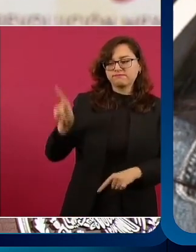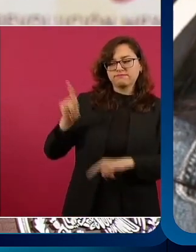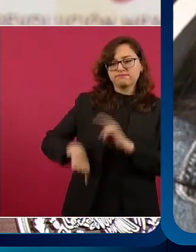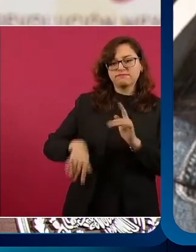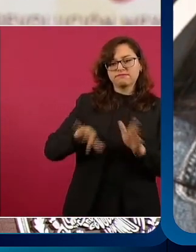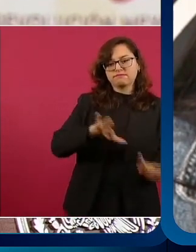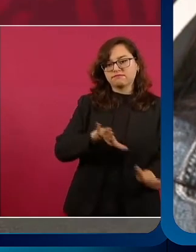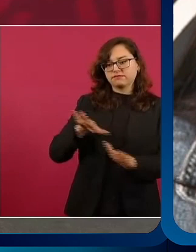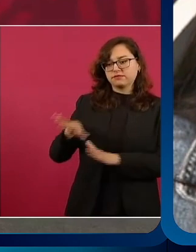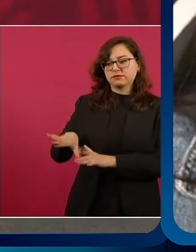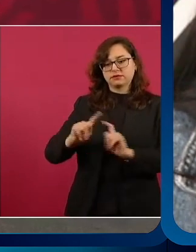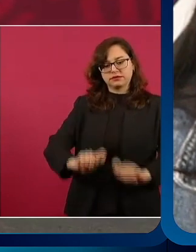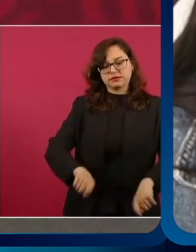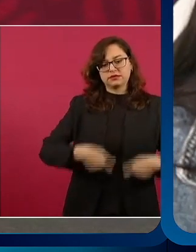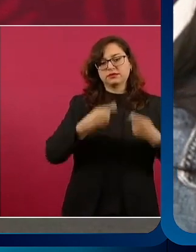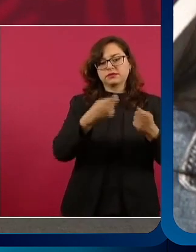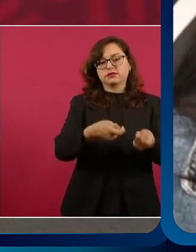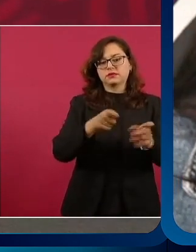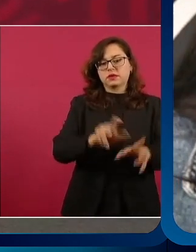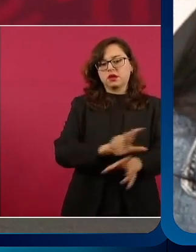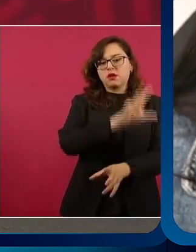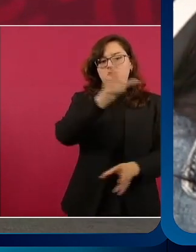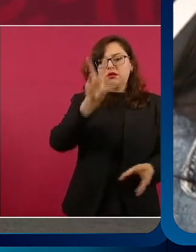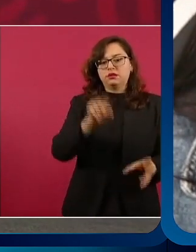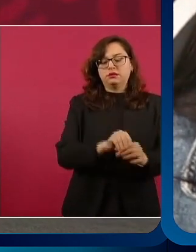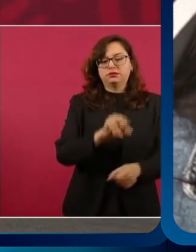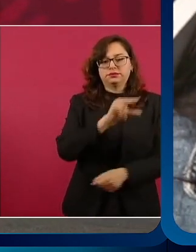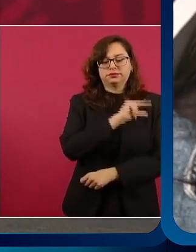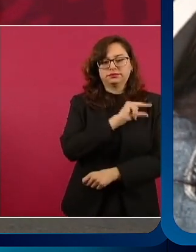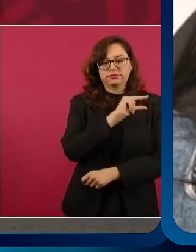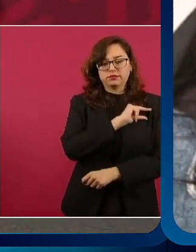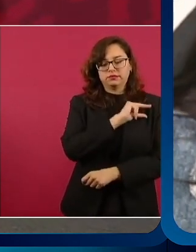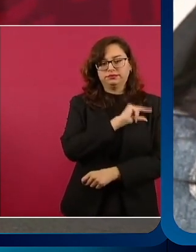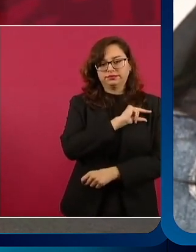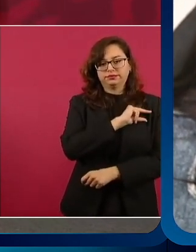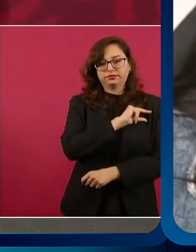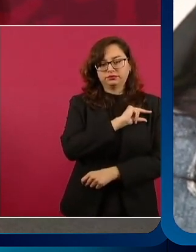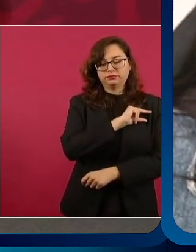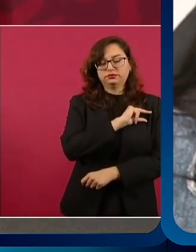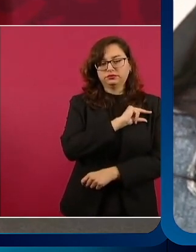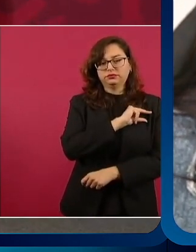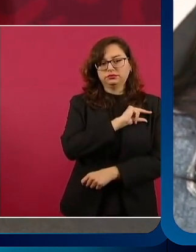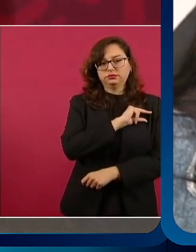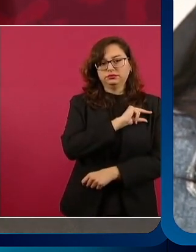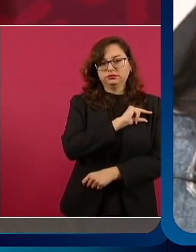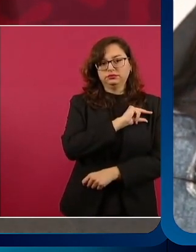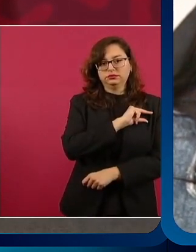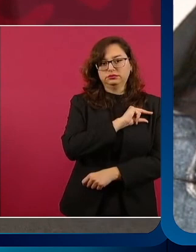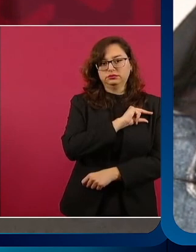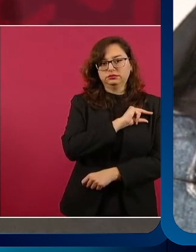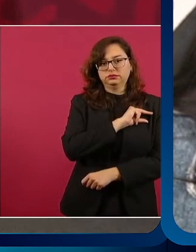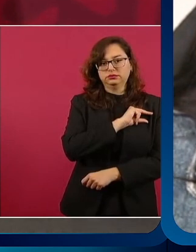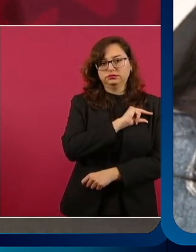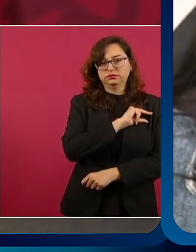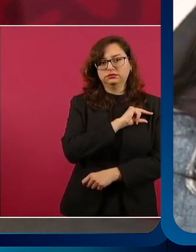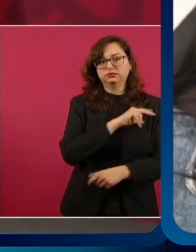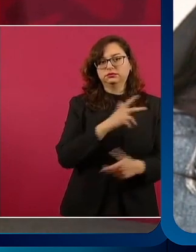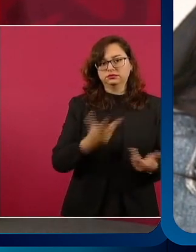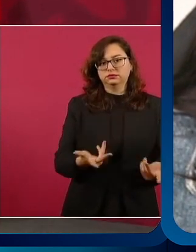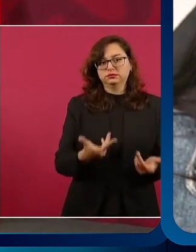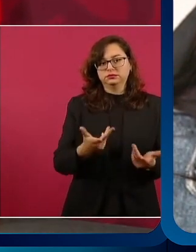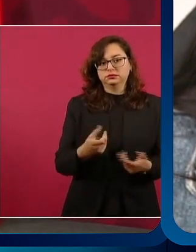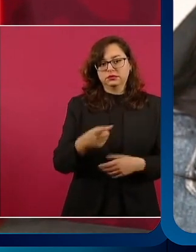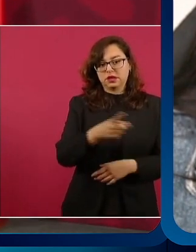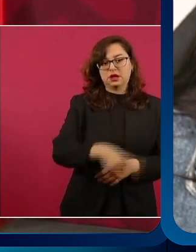y que la actividad